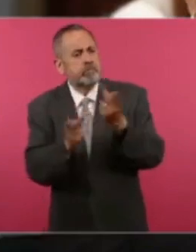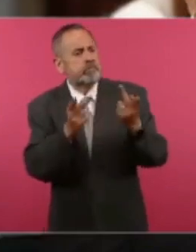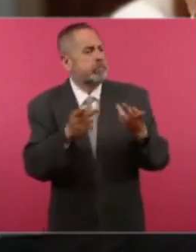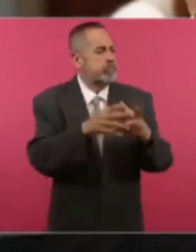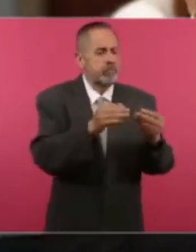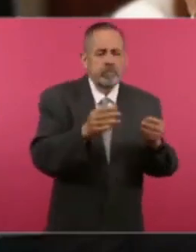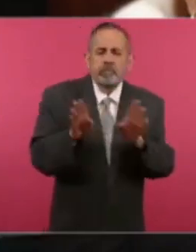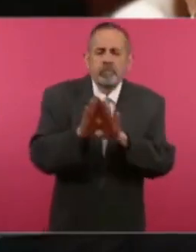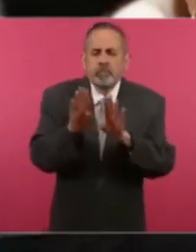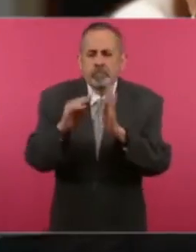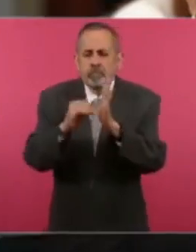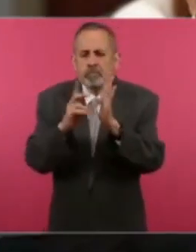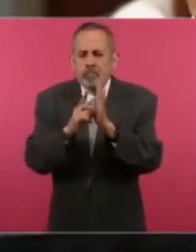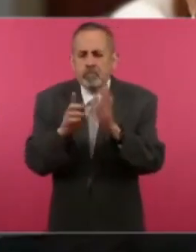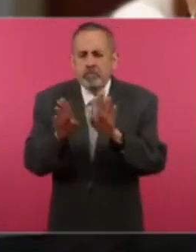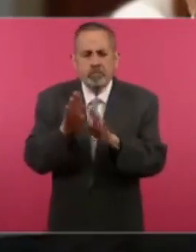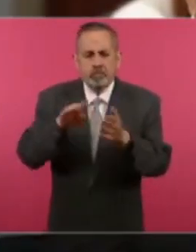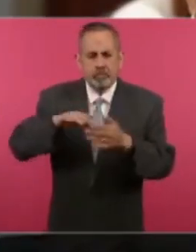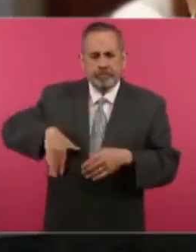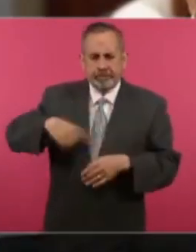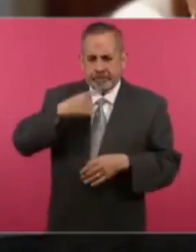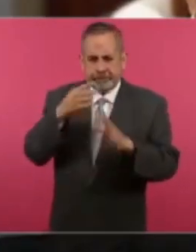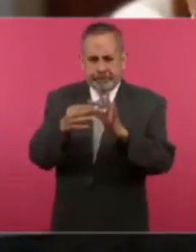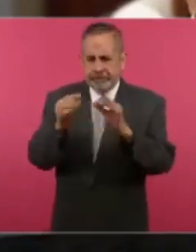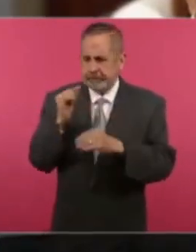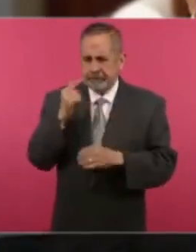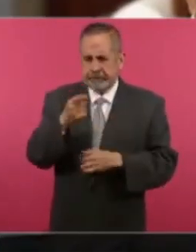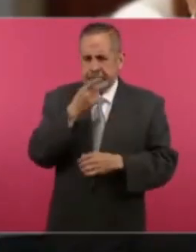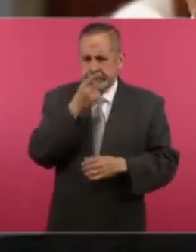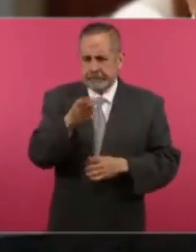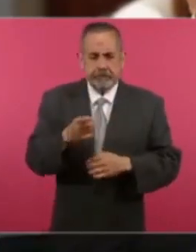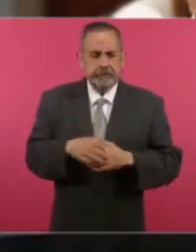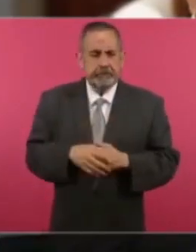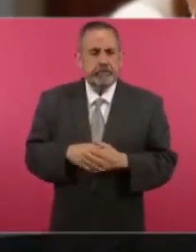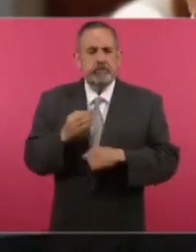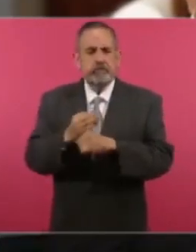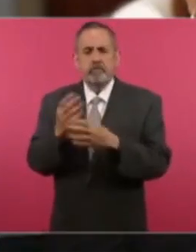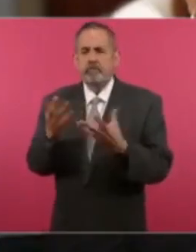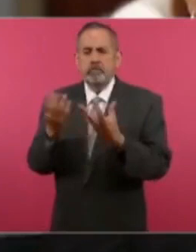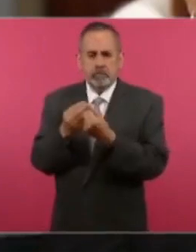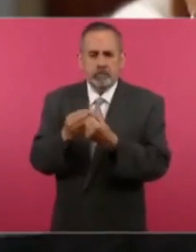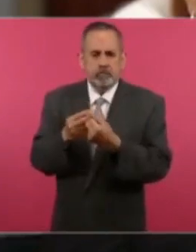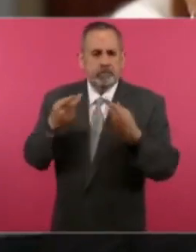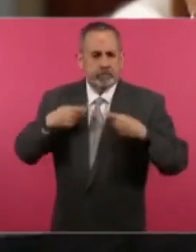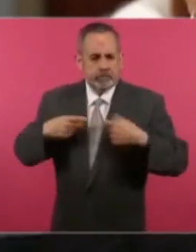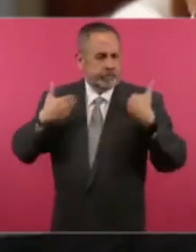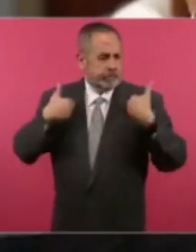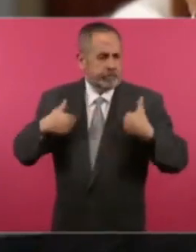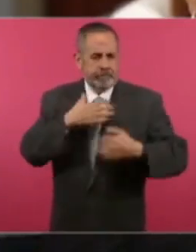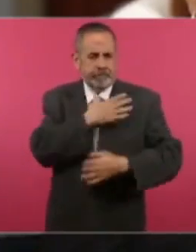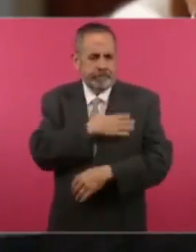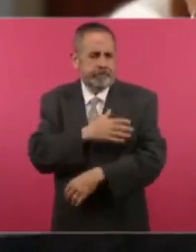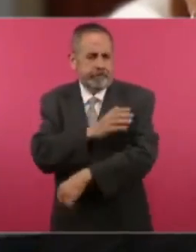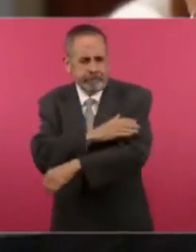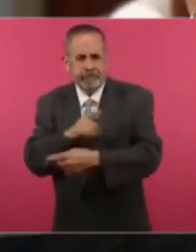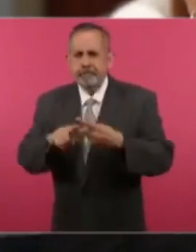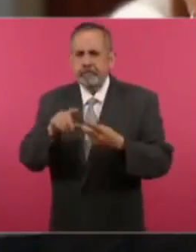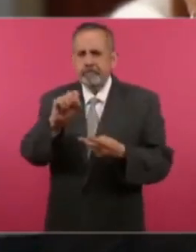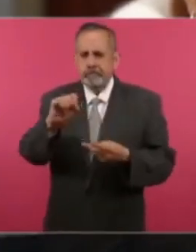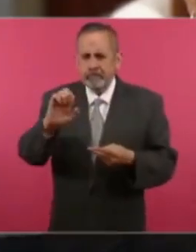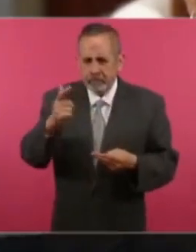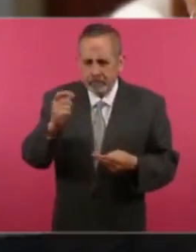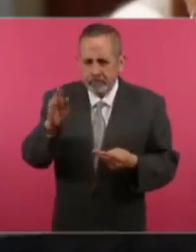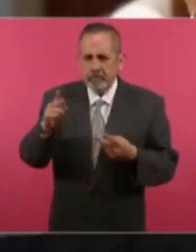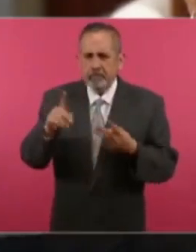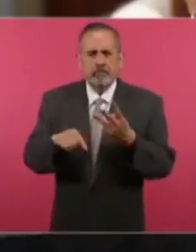podría explicar la metodología? Porque acaba de explicar hace unos momentos que está participando servidores de la Nación, SEGOV, etcétera,